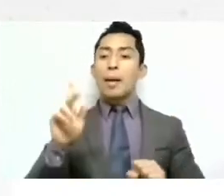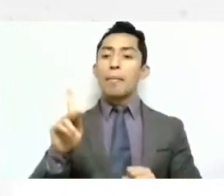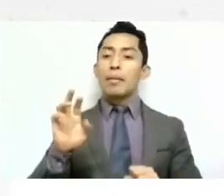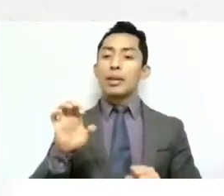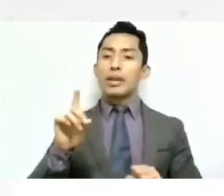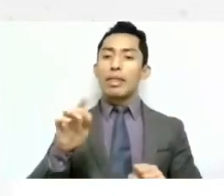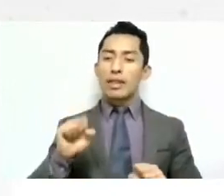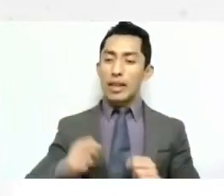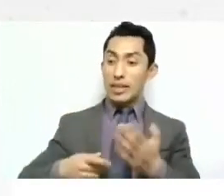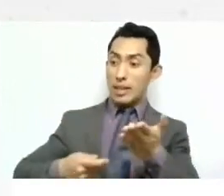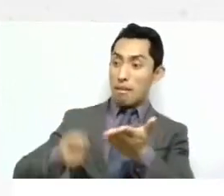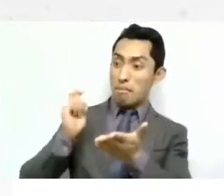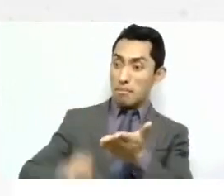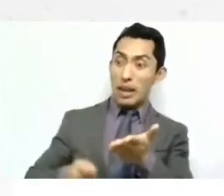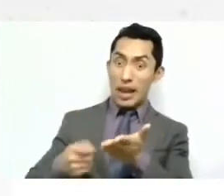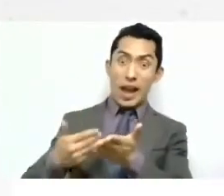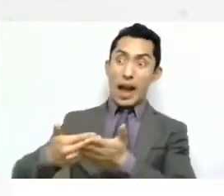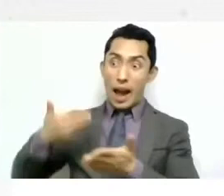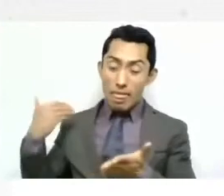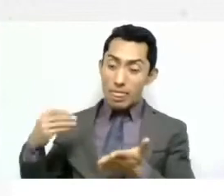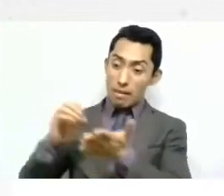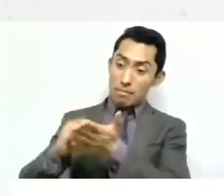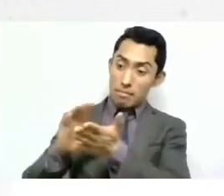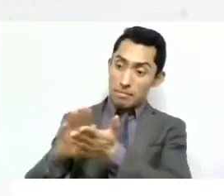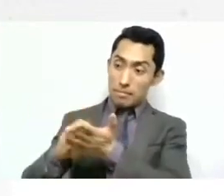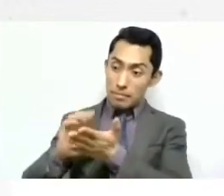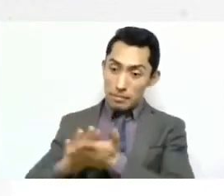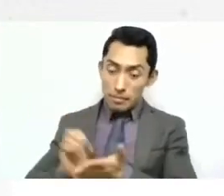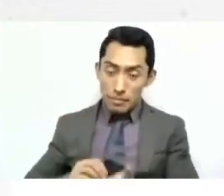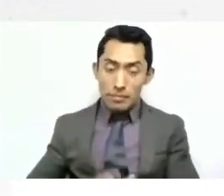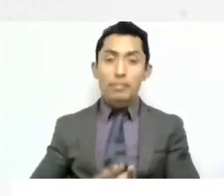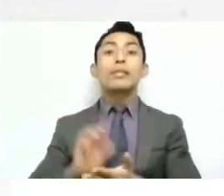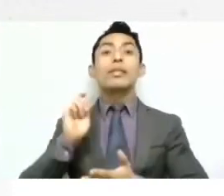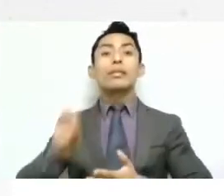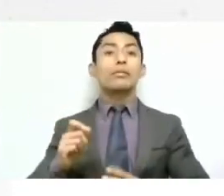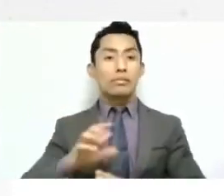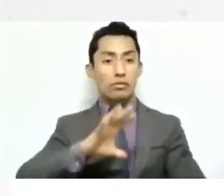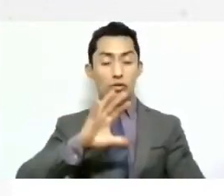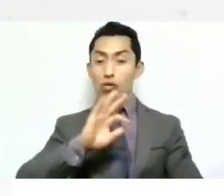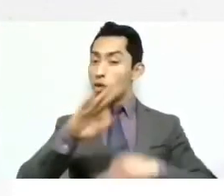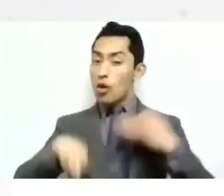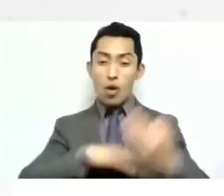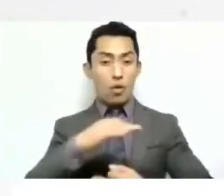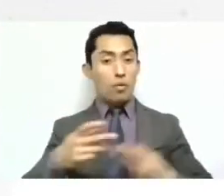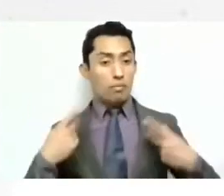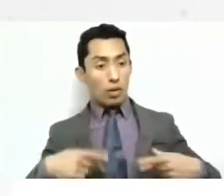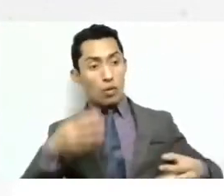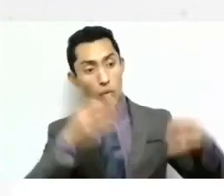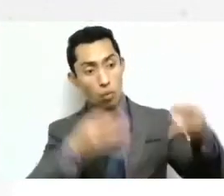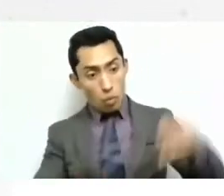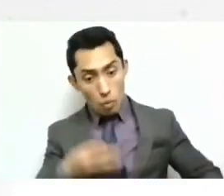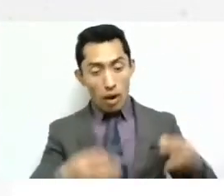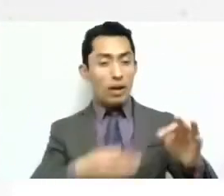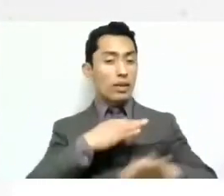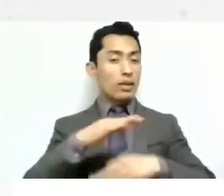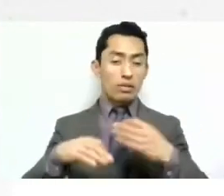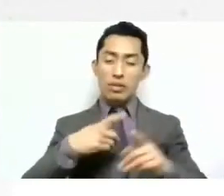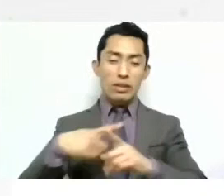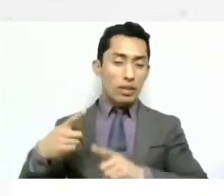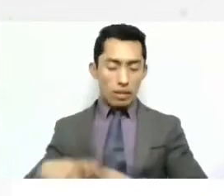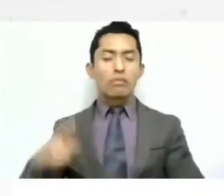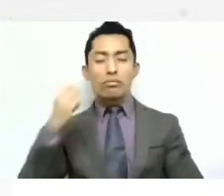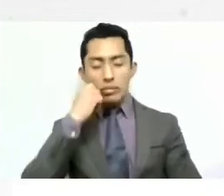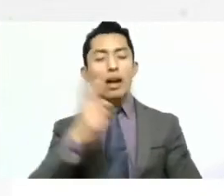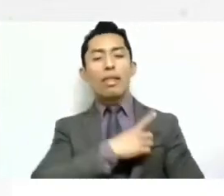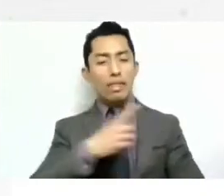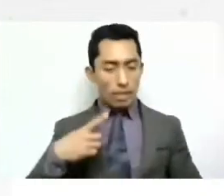¿Y qué lleva? Pues que todos, todos, ahora sí, todos, no solamente como juristas, debemos saberlo, sino que la